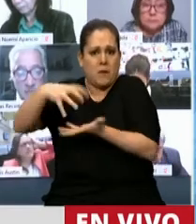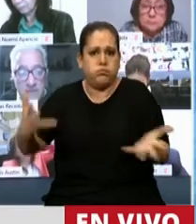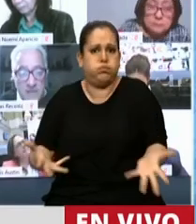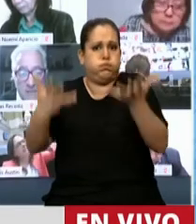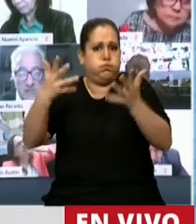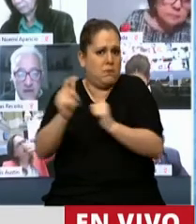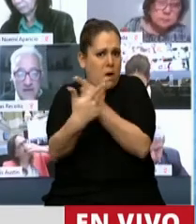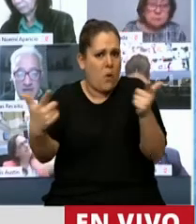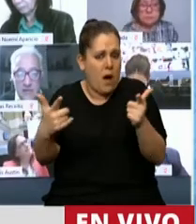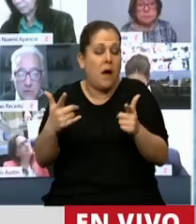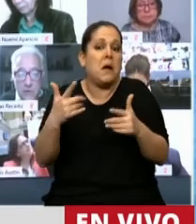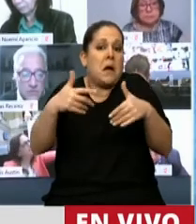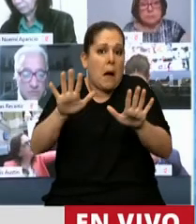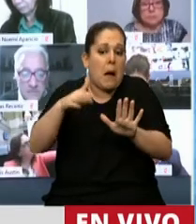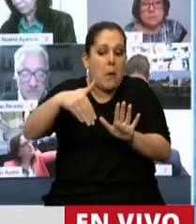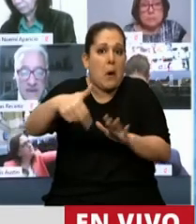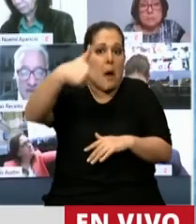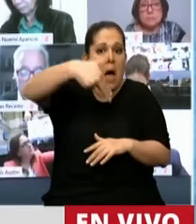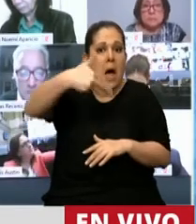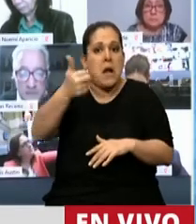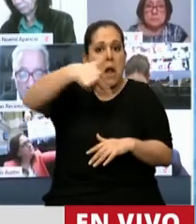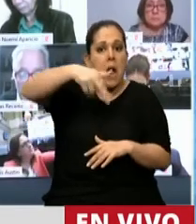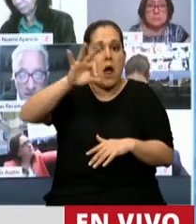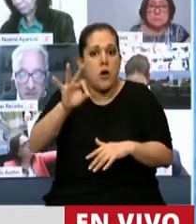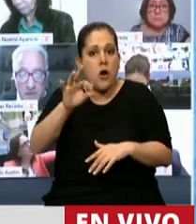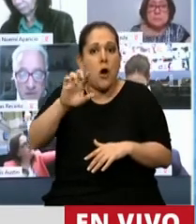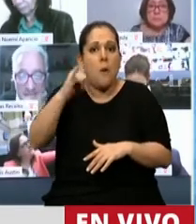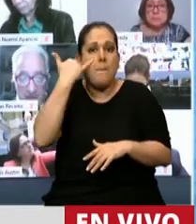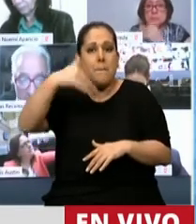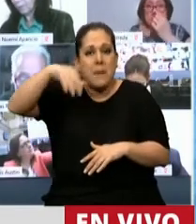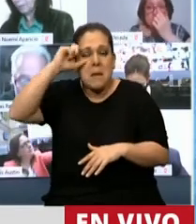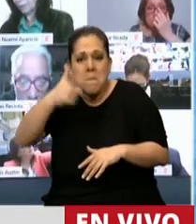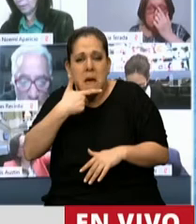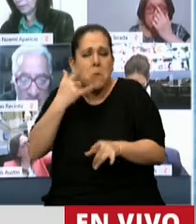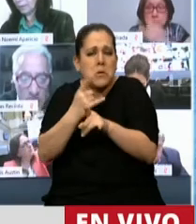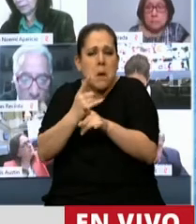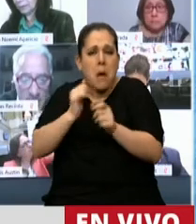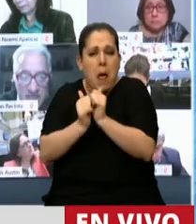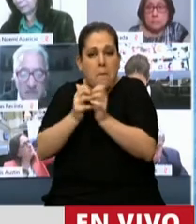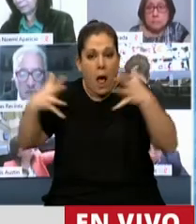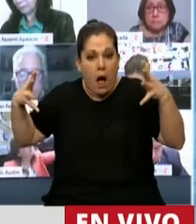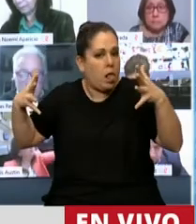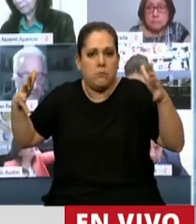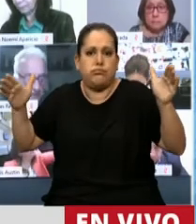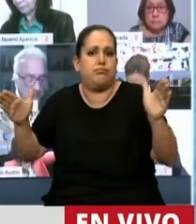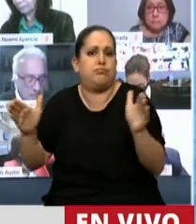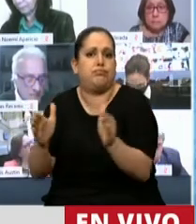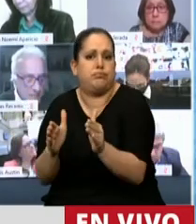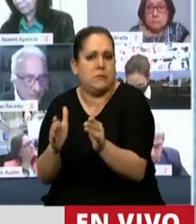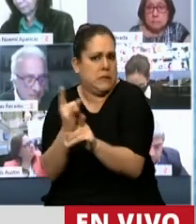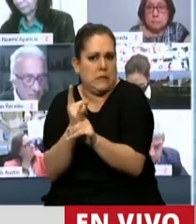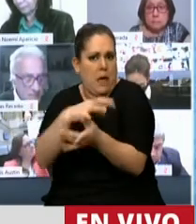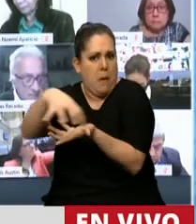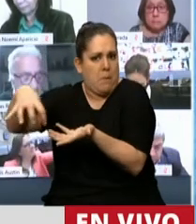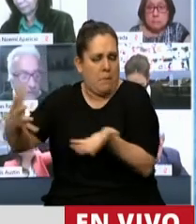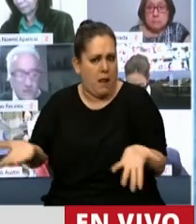crear un nuevo concepto, que será la Nanopyme, porque cada vez pensamos más chiquitito, más chiquitito. Básicamente, señor presidente, ¿qué es lo